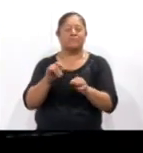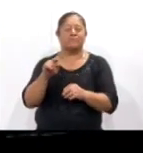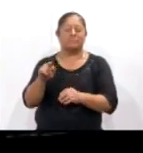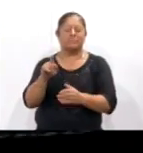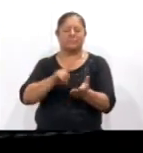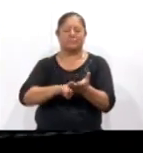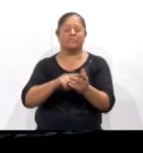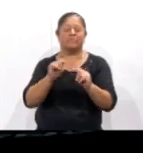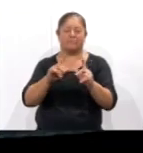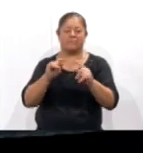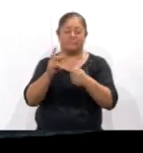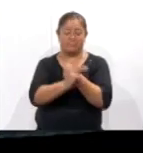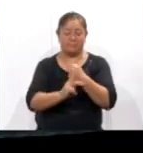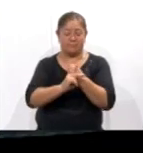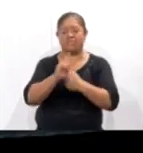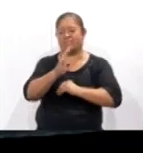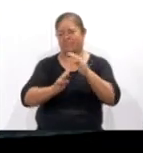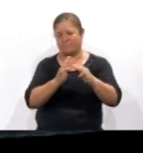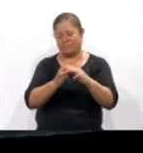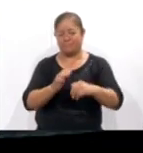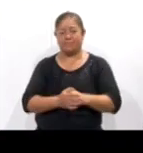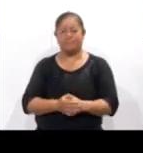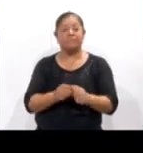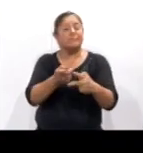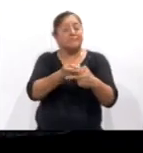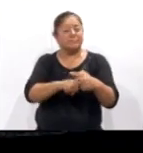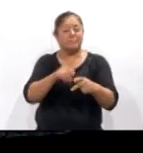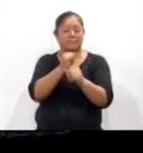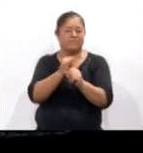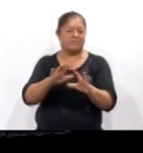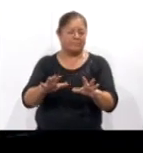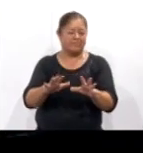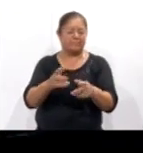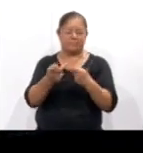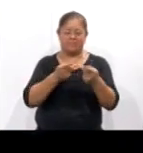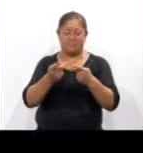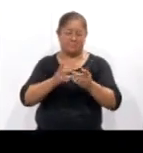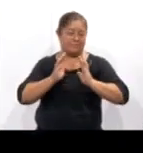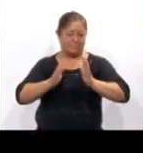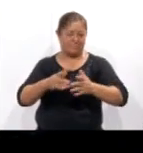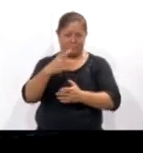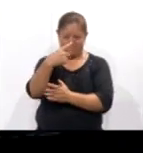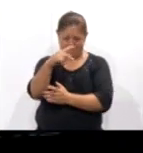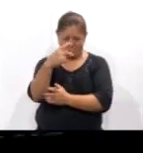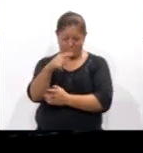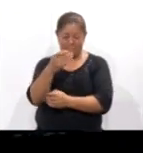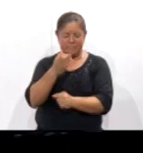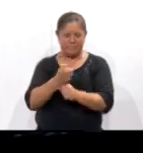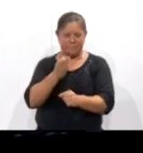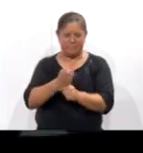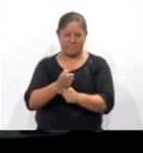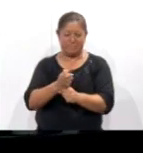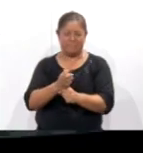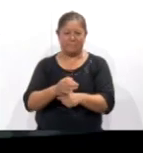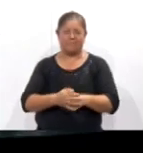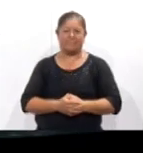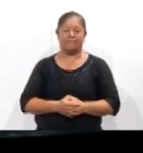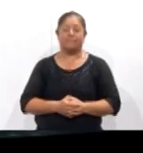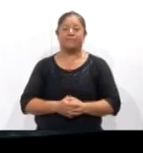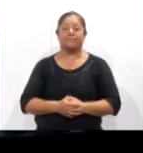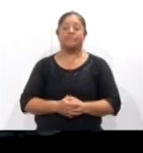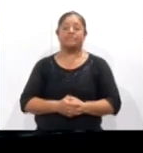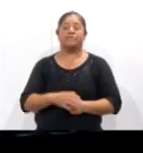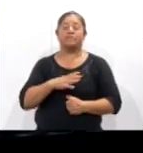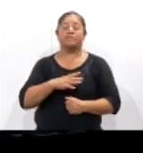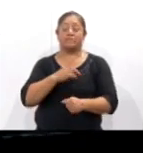entidad, el país y el mundo. Damos inicio con la información que tenemos preparada para usted en esta noche. Se llevó a